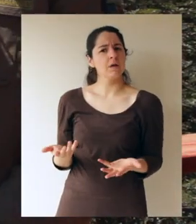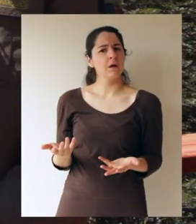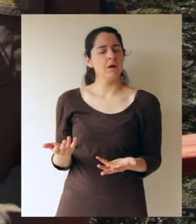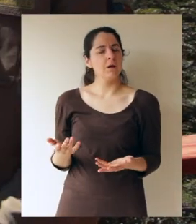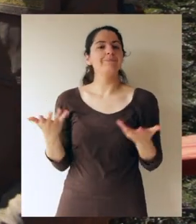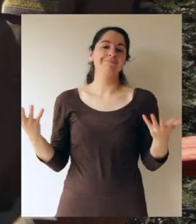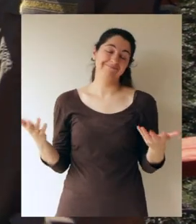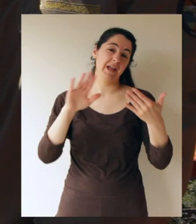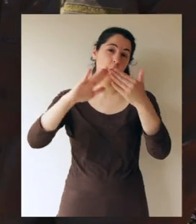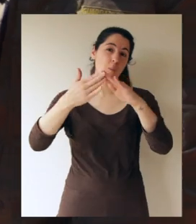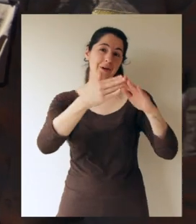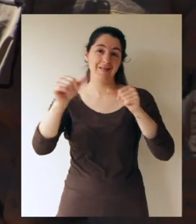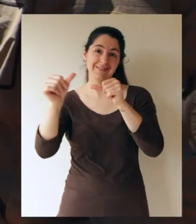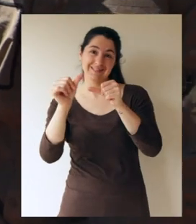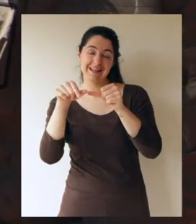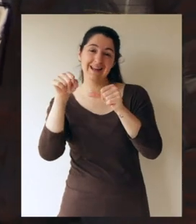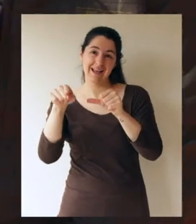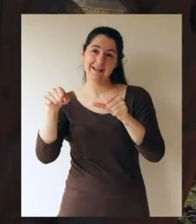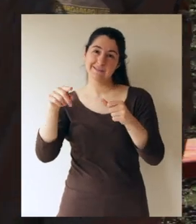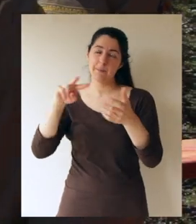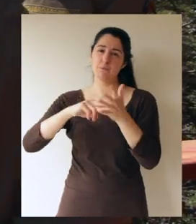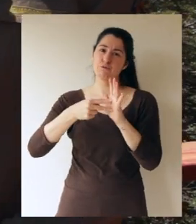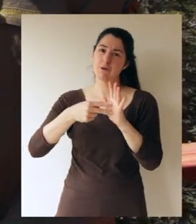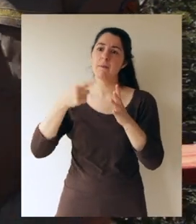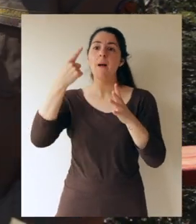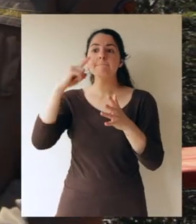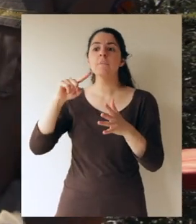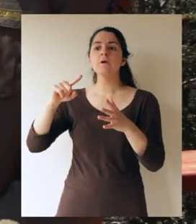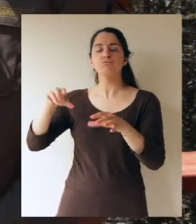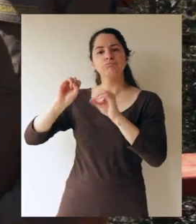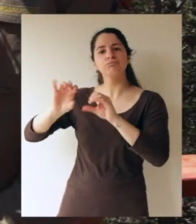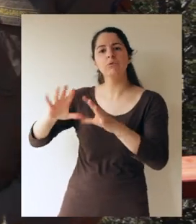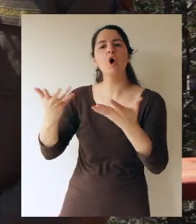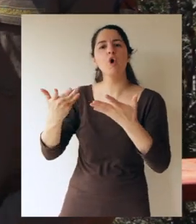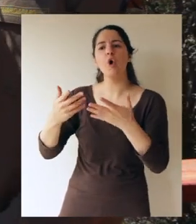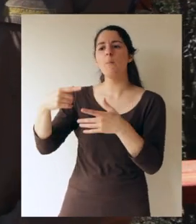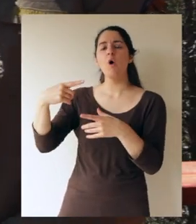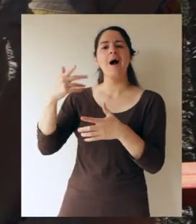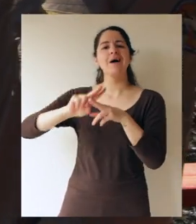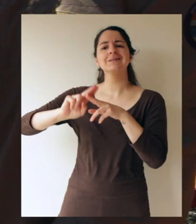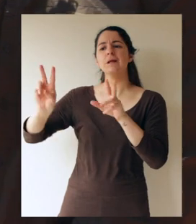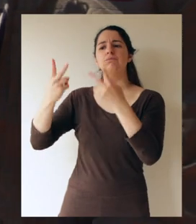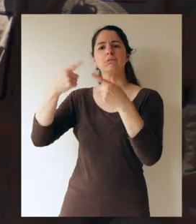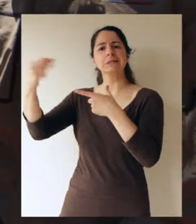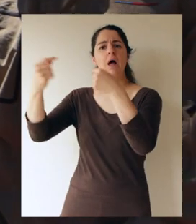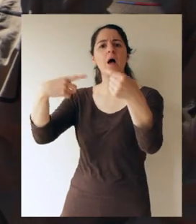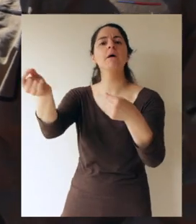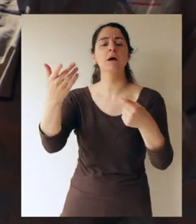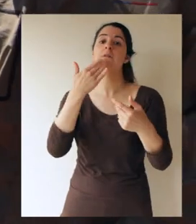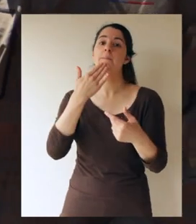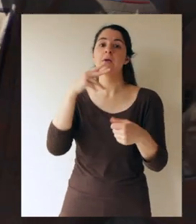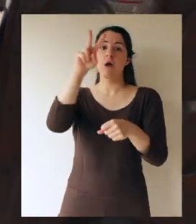Para las comunidades aledañas se entregan muchas capacitaciones sobre evacuaciones. A los guardaparques acá también se entregan